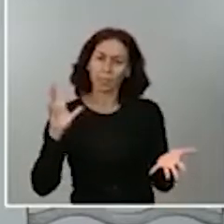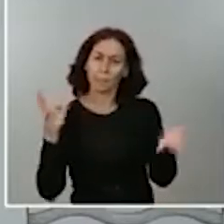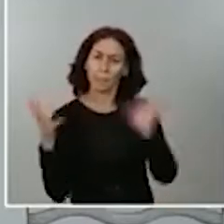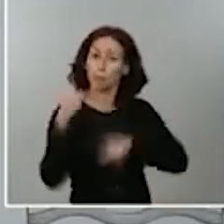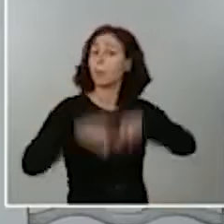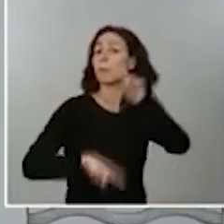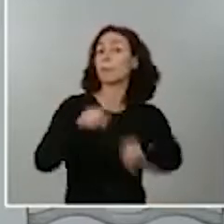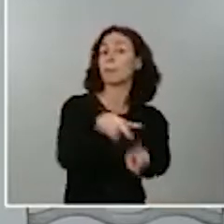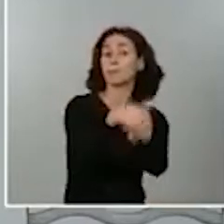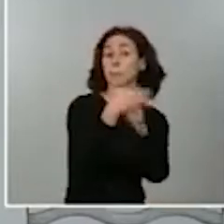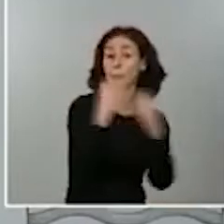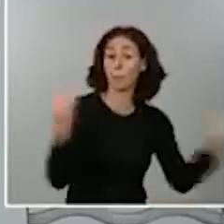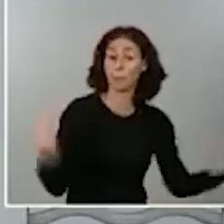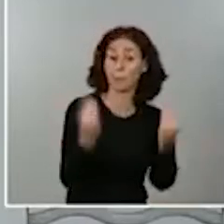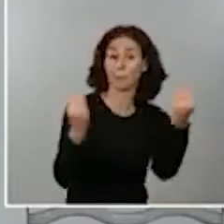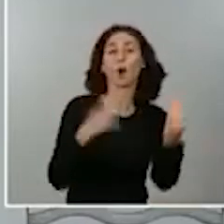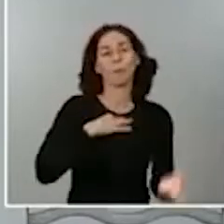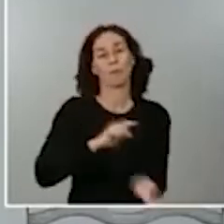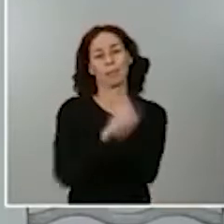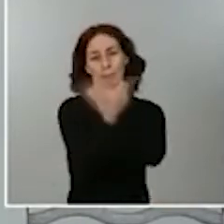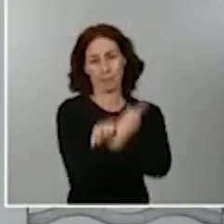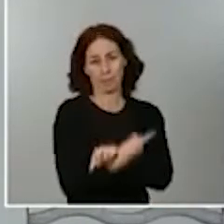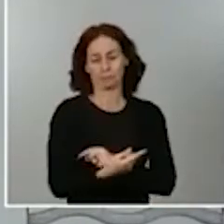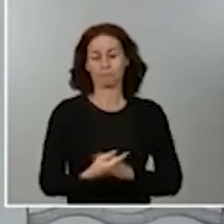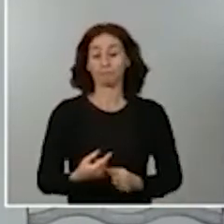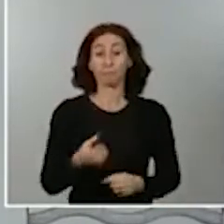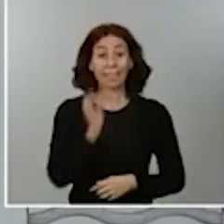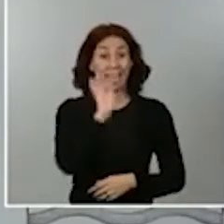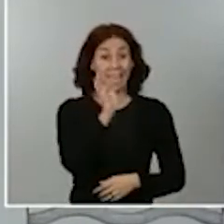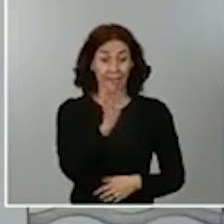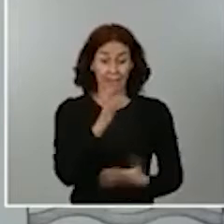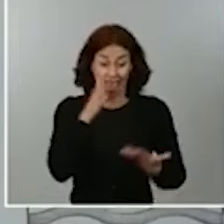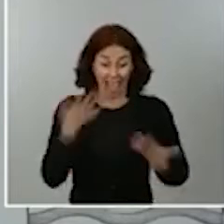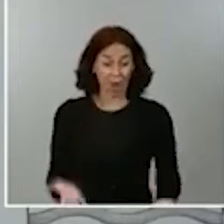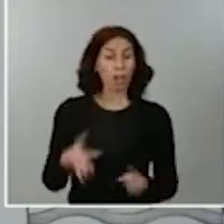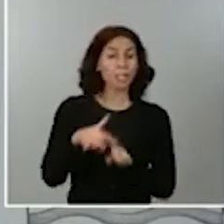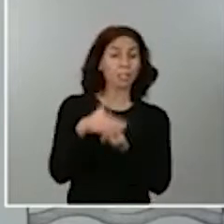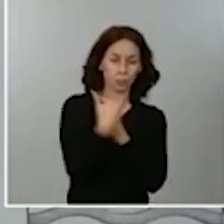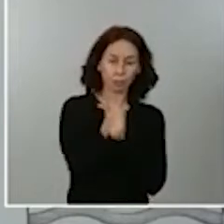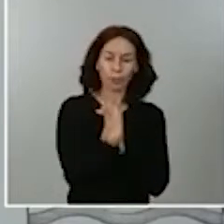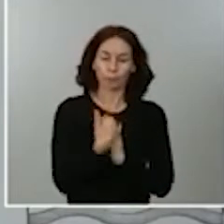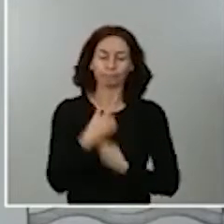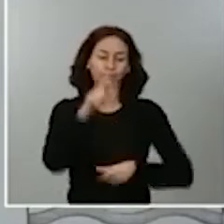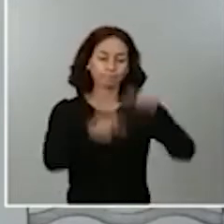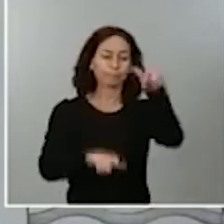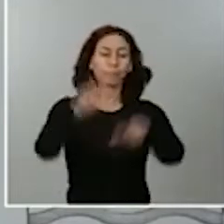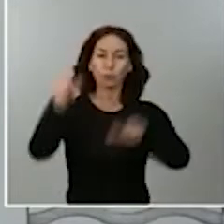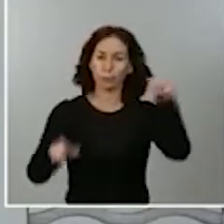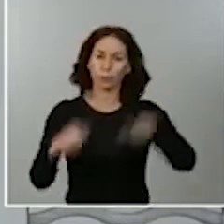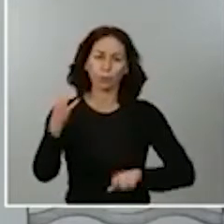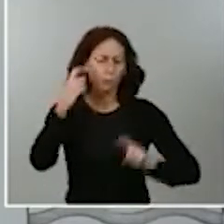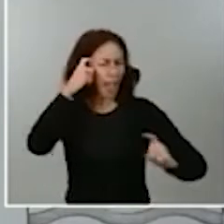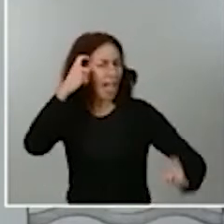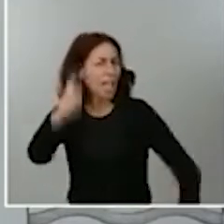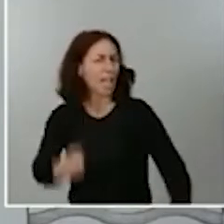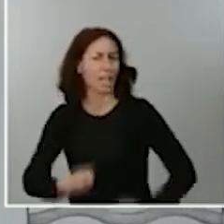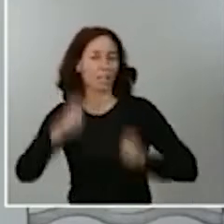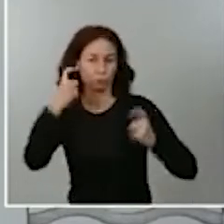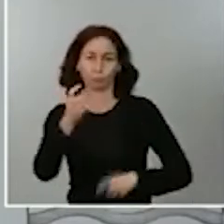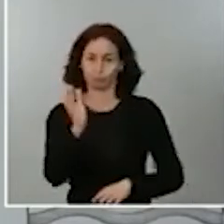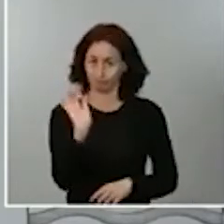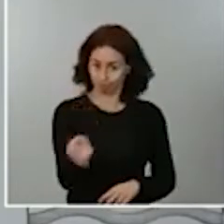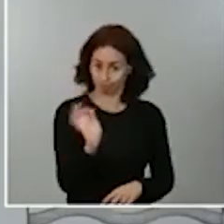Es verdad que lo que estamos viviendo exige un esfuerzo importante por parte de la ciudadanía. Y es verdad que la ciudadanía española está dando